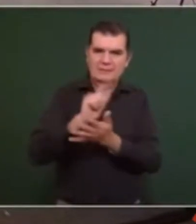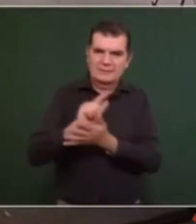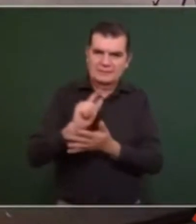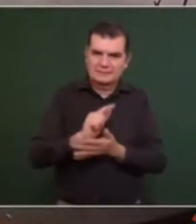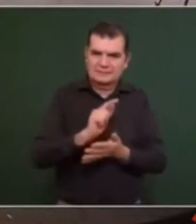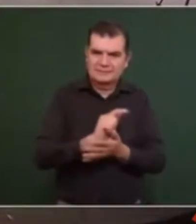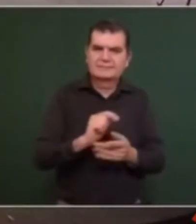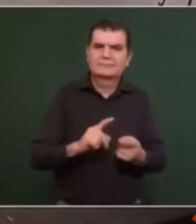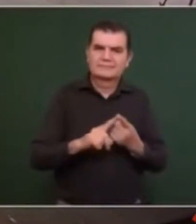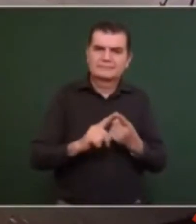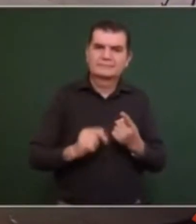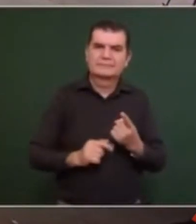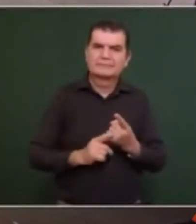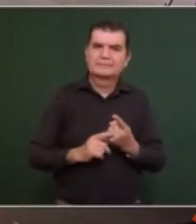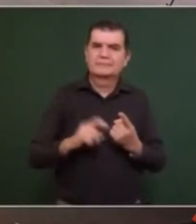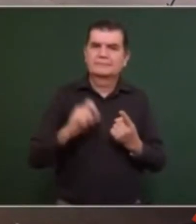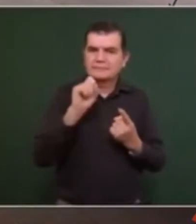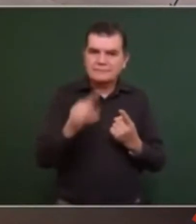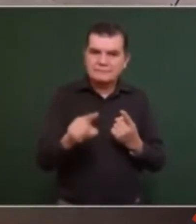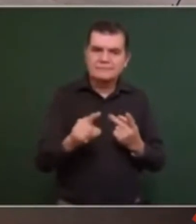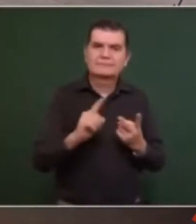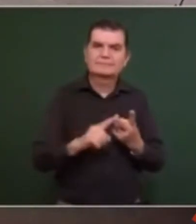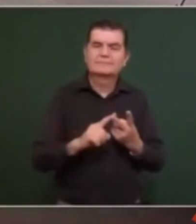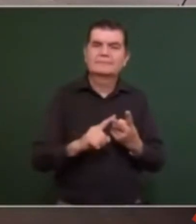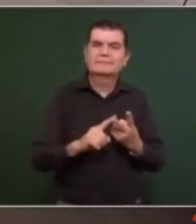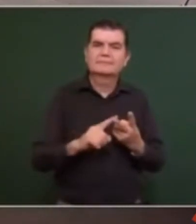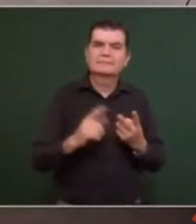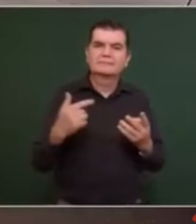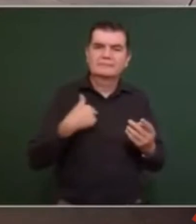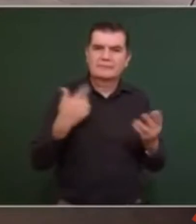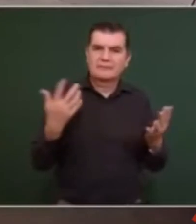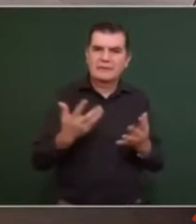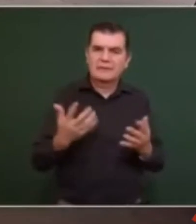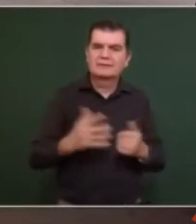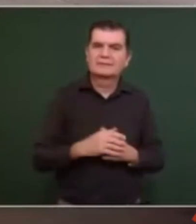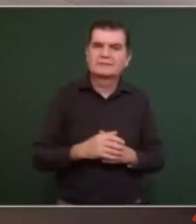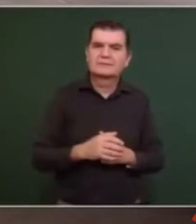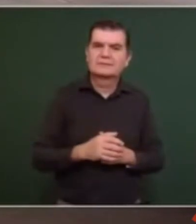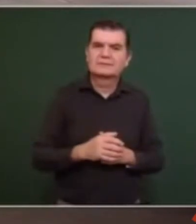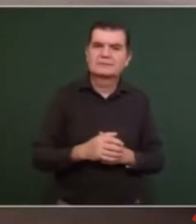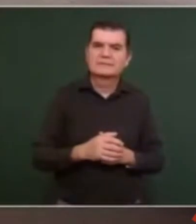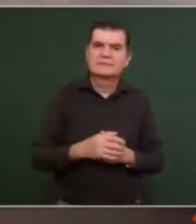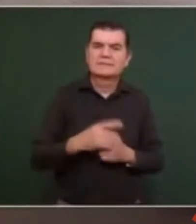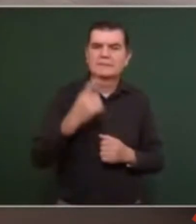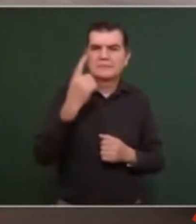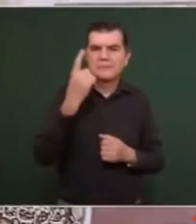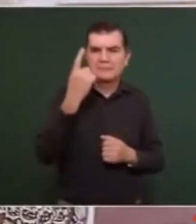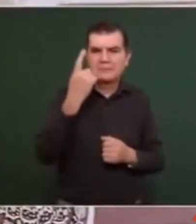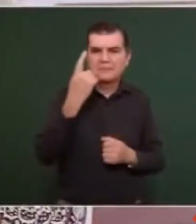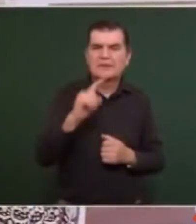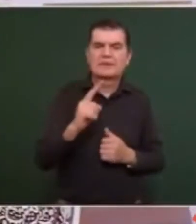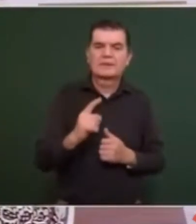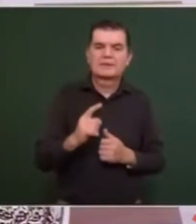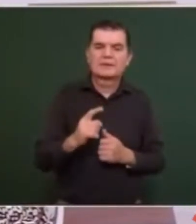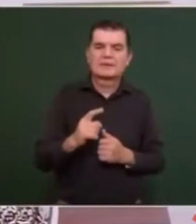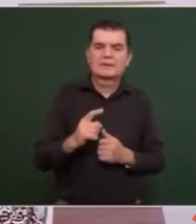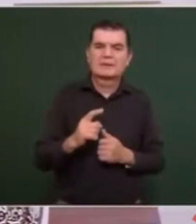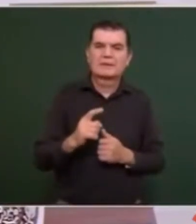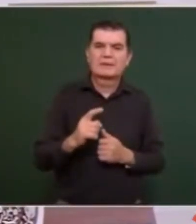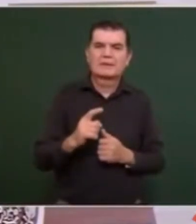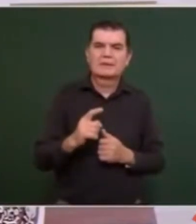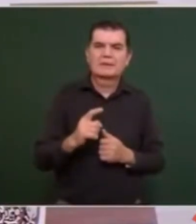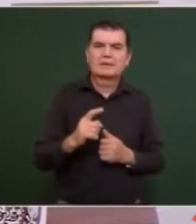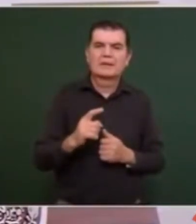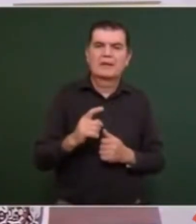también lo estamos haciendo así para que nos